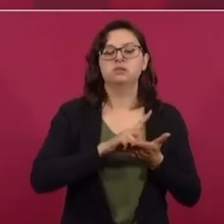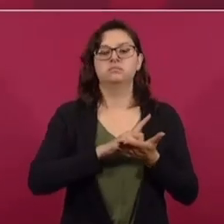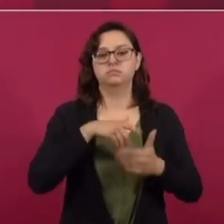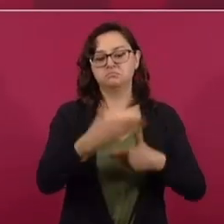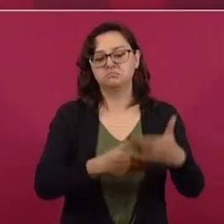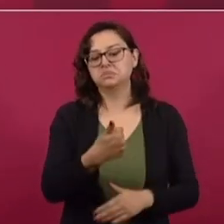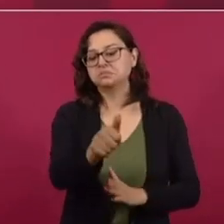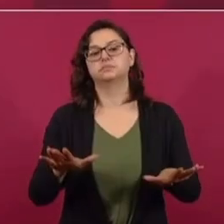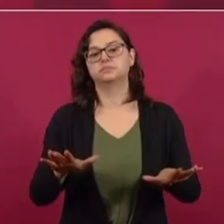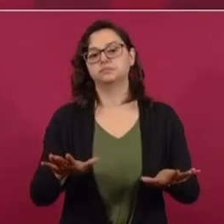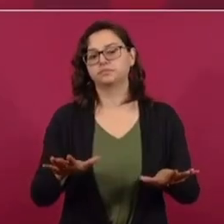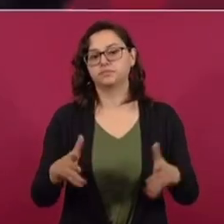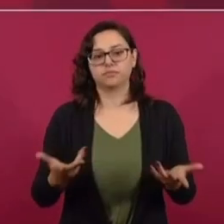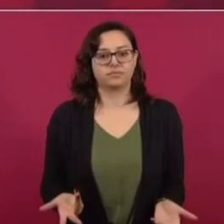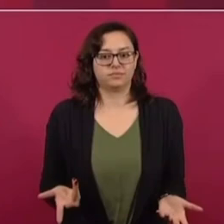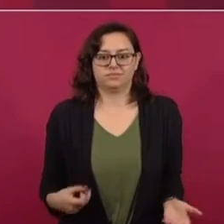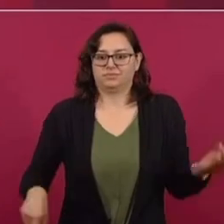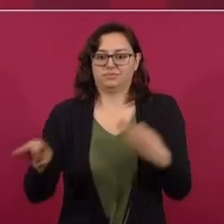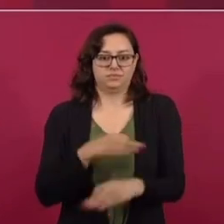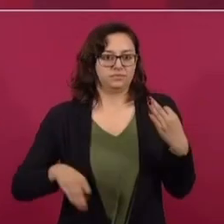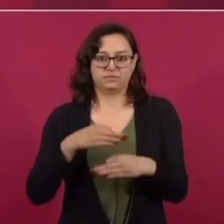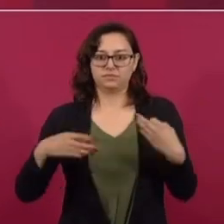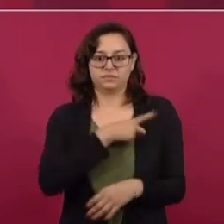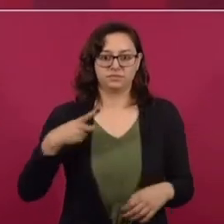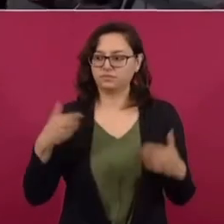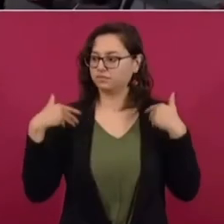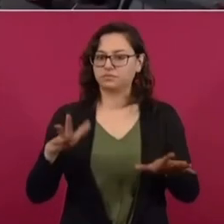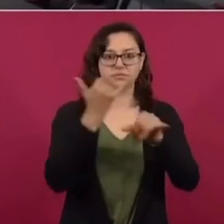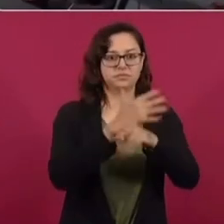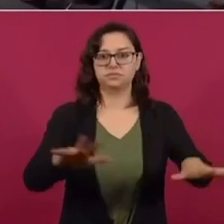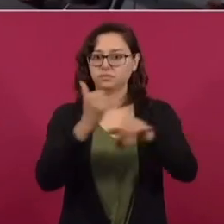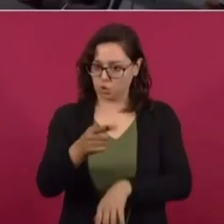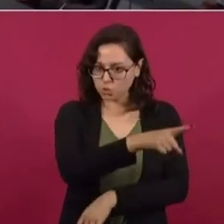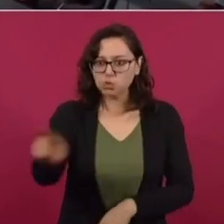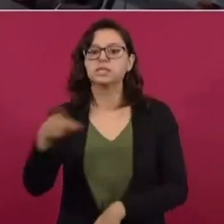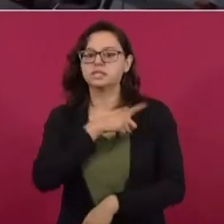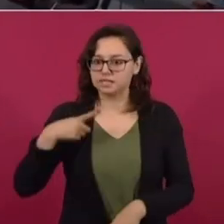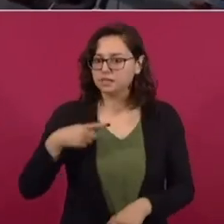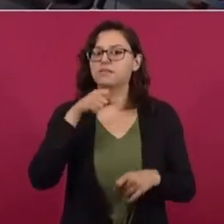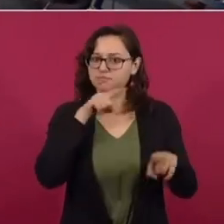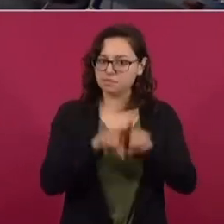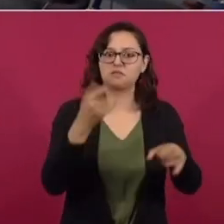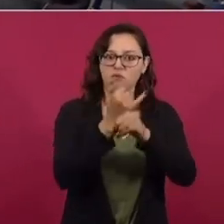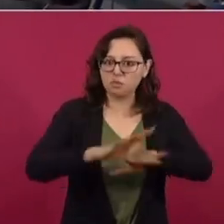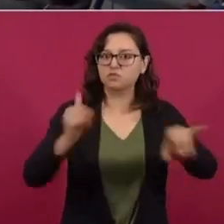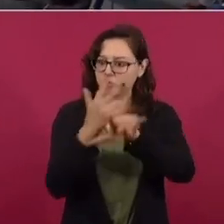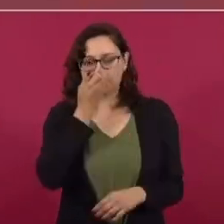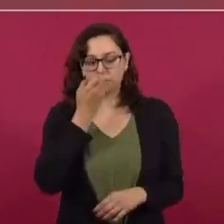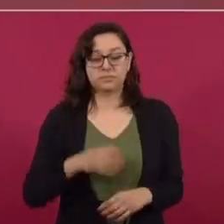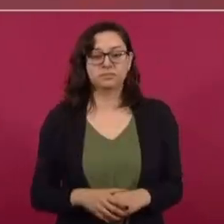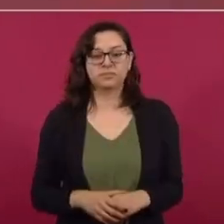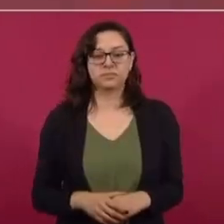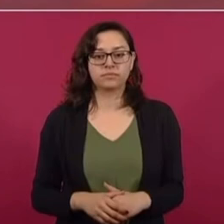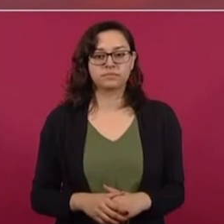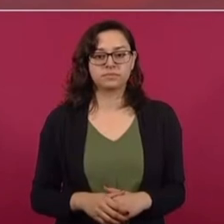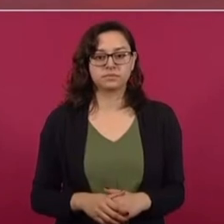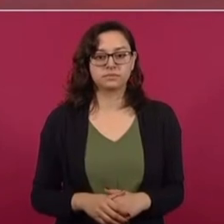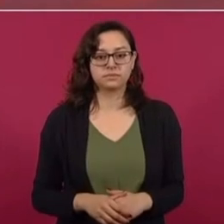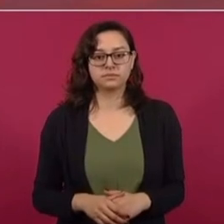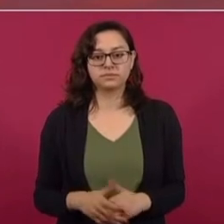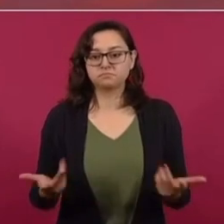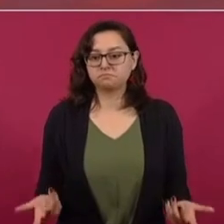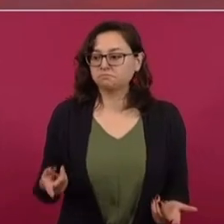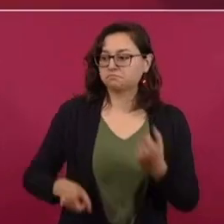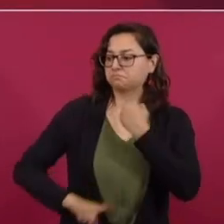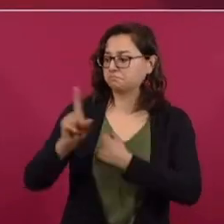tienen seis meses de vida. Todos deberíamos estar informando. Cada medio de comunicación debería estar informando, haciendo labor. ¿El que el problema